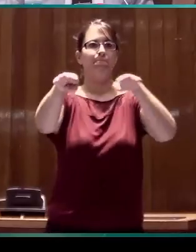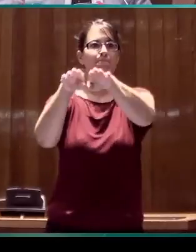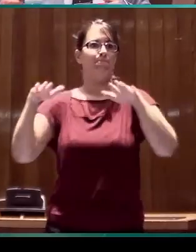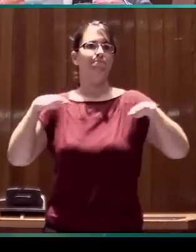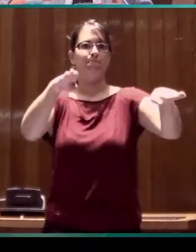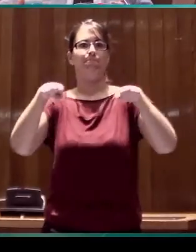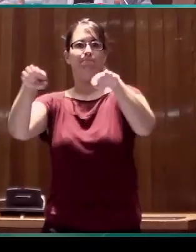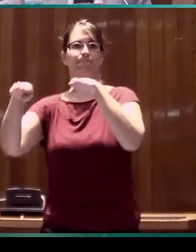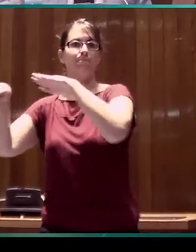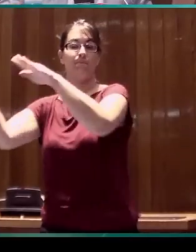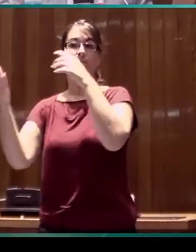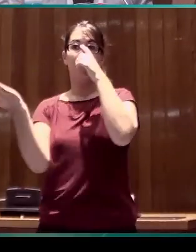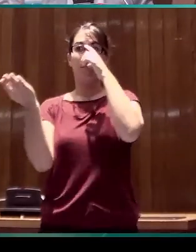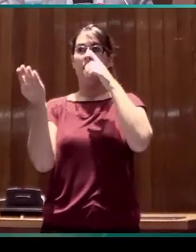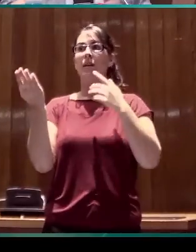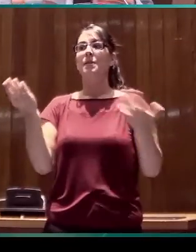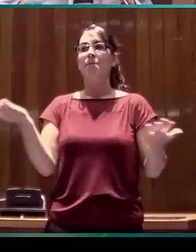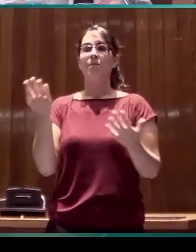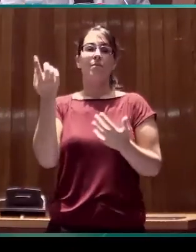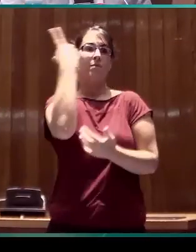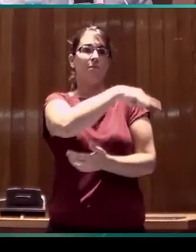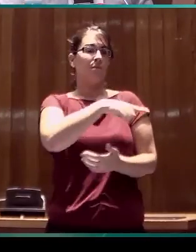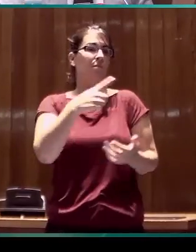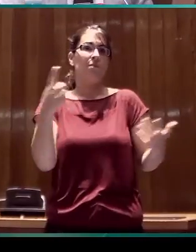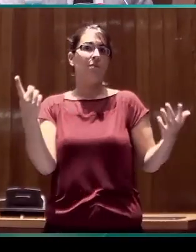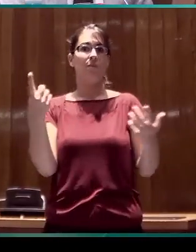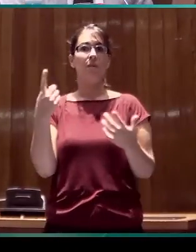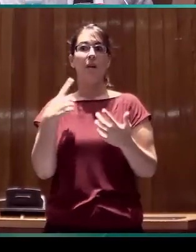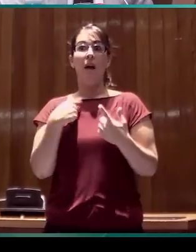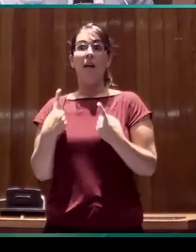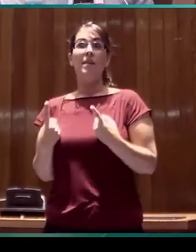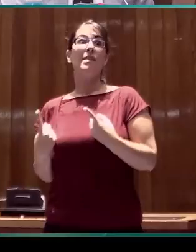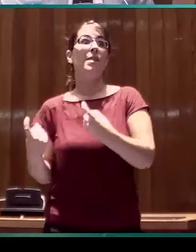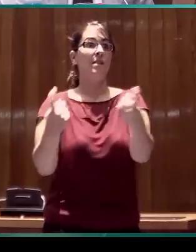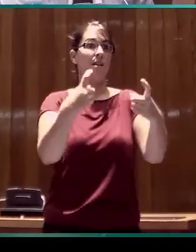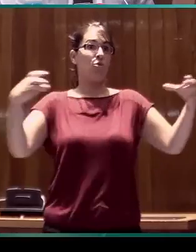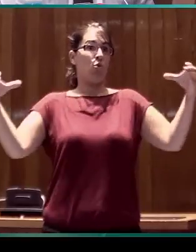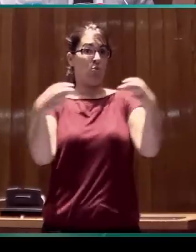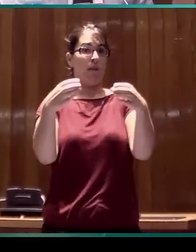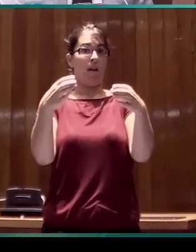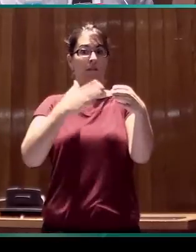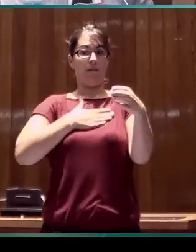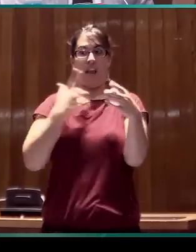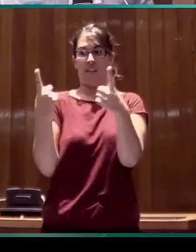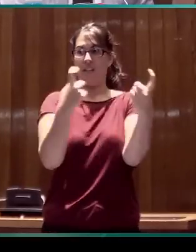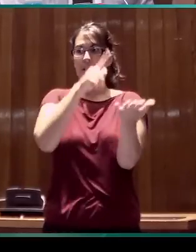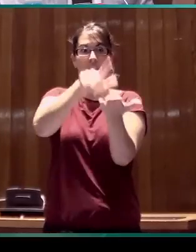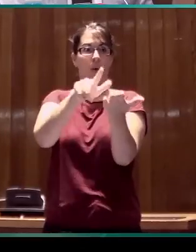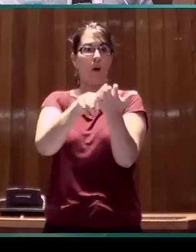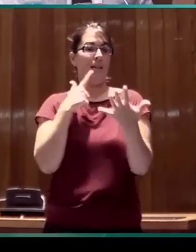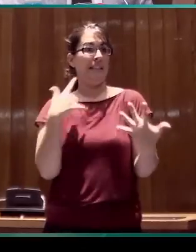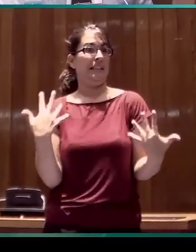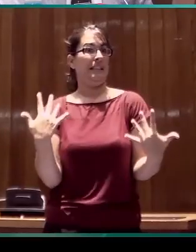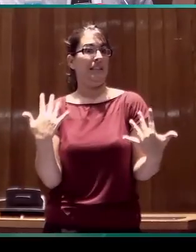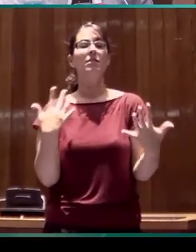Evidentemente, dada la premura y la perentoriedad de las necesidades de la comunidad y de la propia lengua, hay que priorizar objetivos